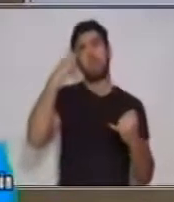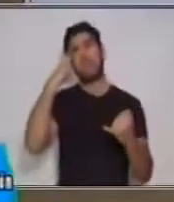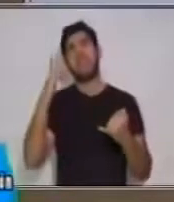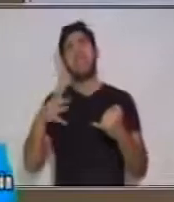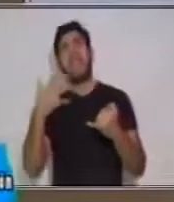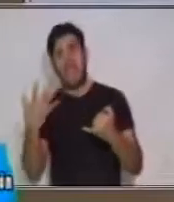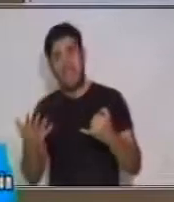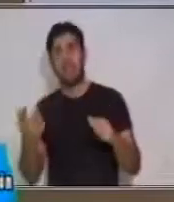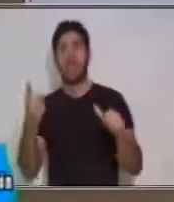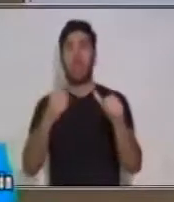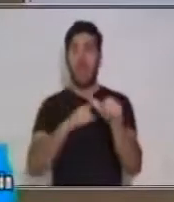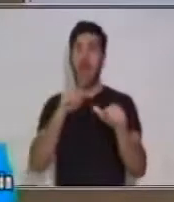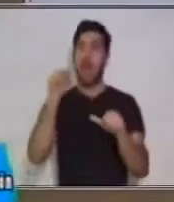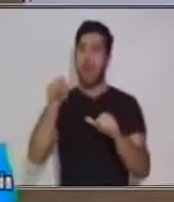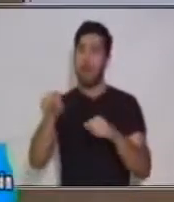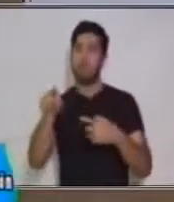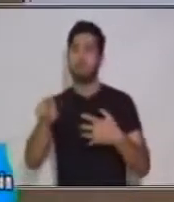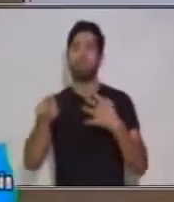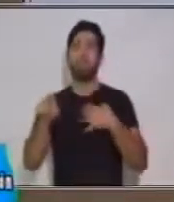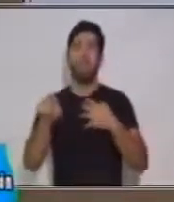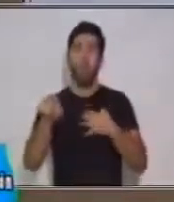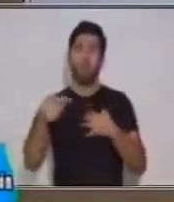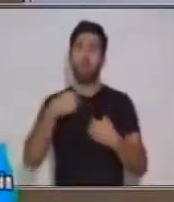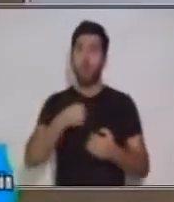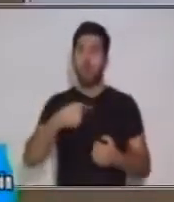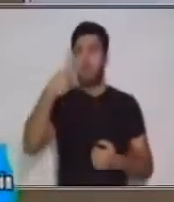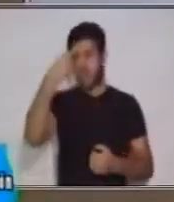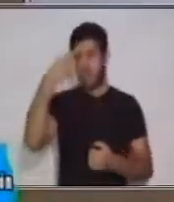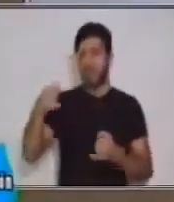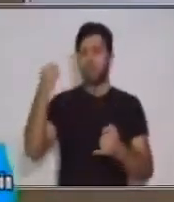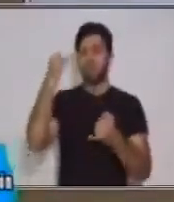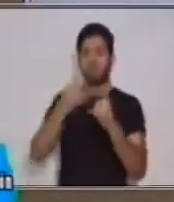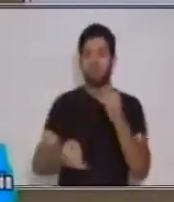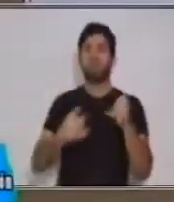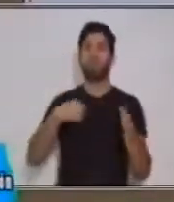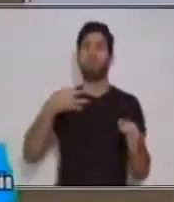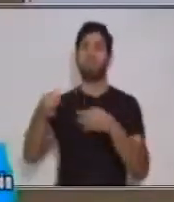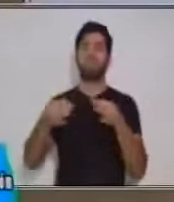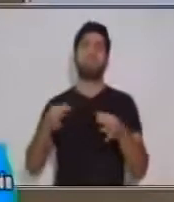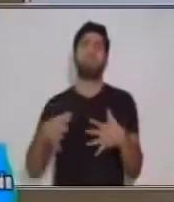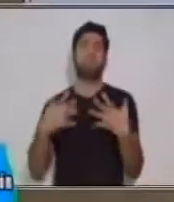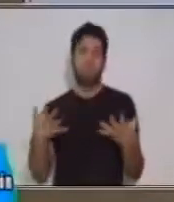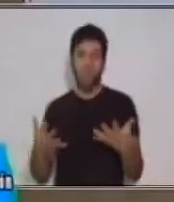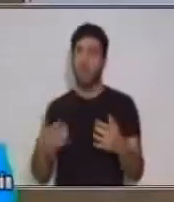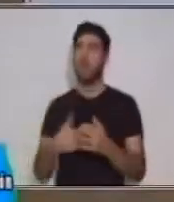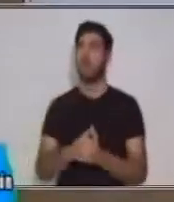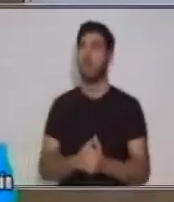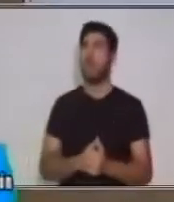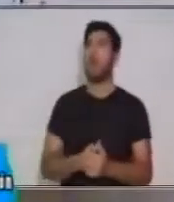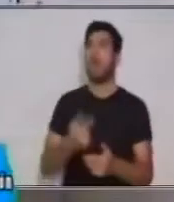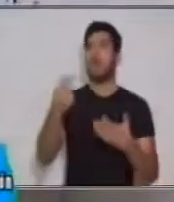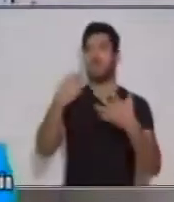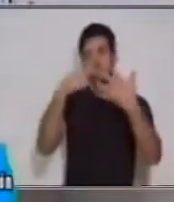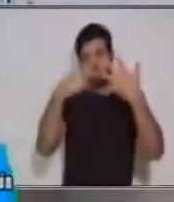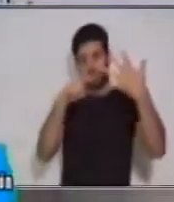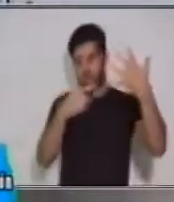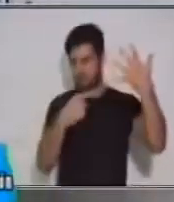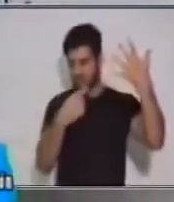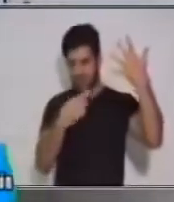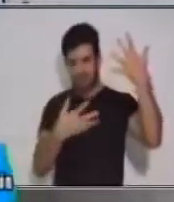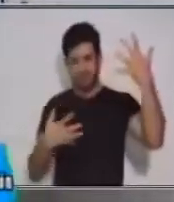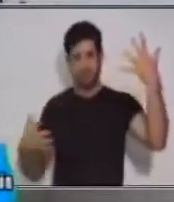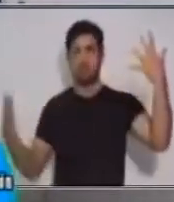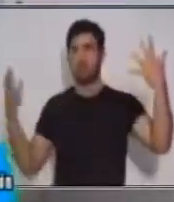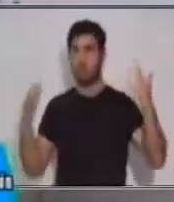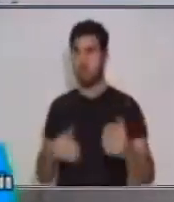correspondientemente, concluyo que, en consecuencia, lo cual muestra que, y consecutivamente.